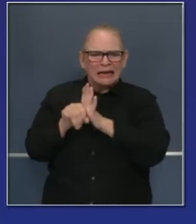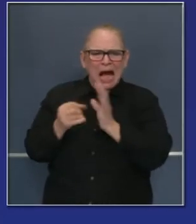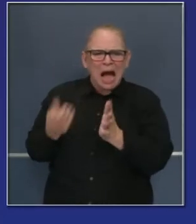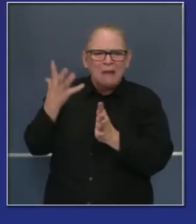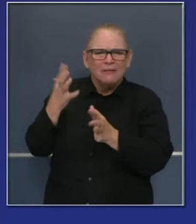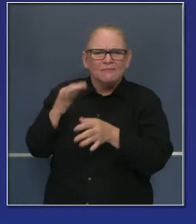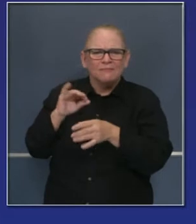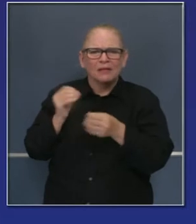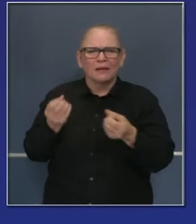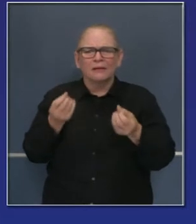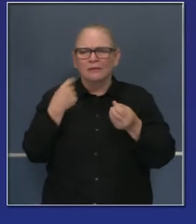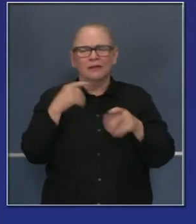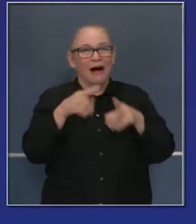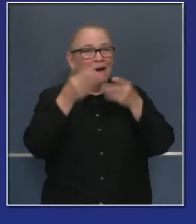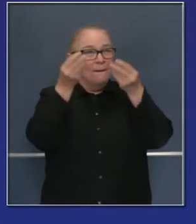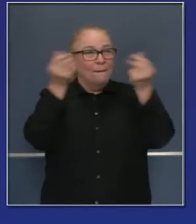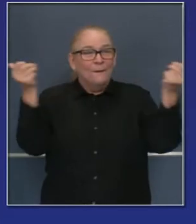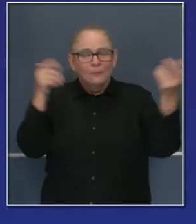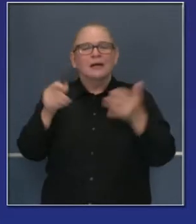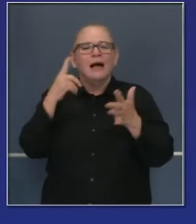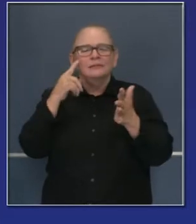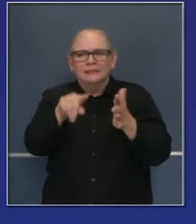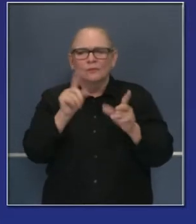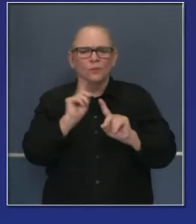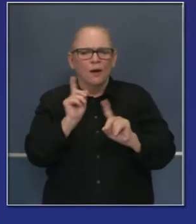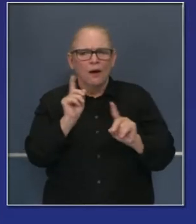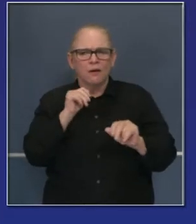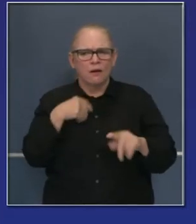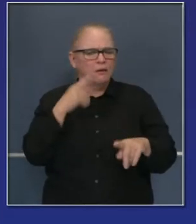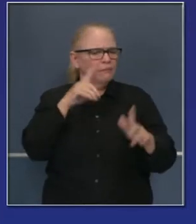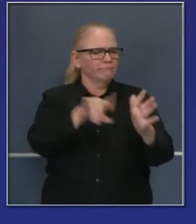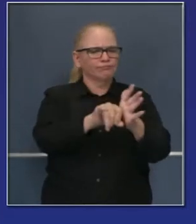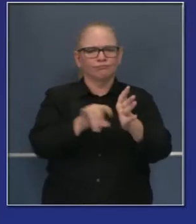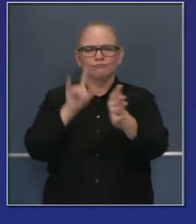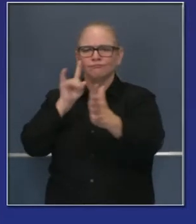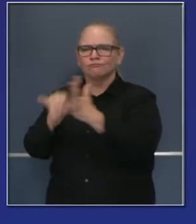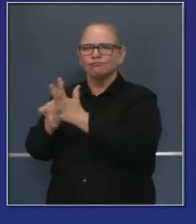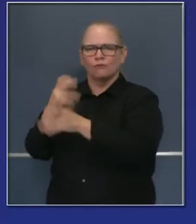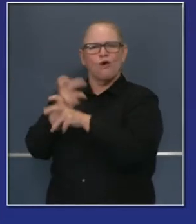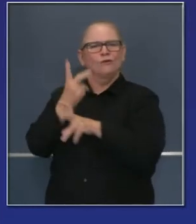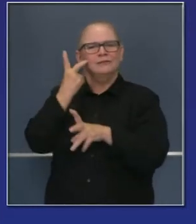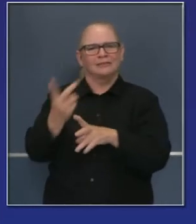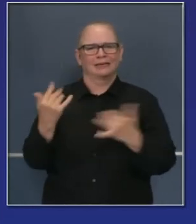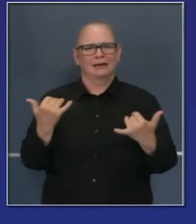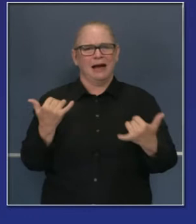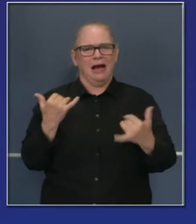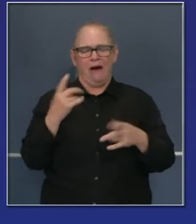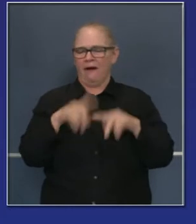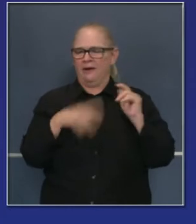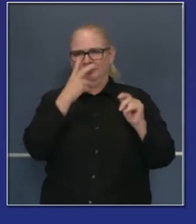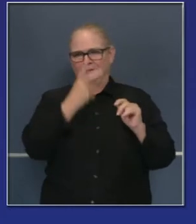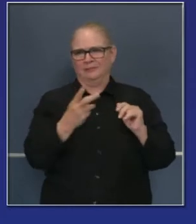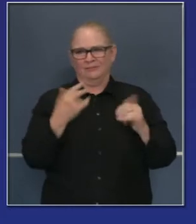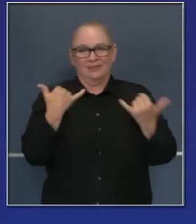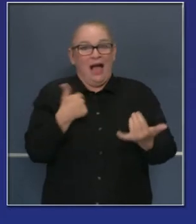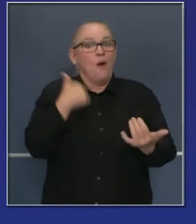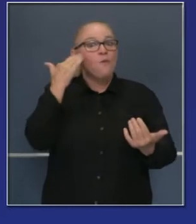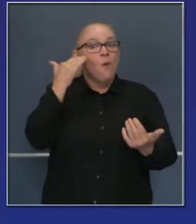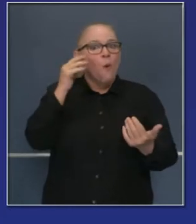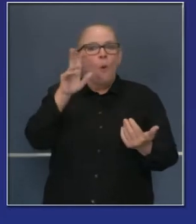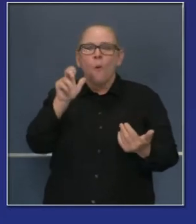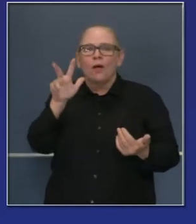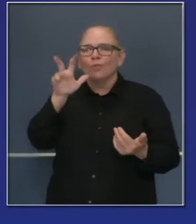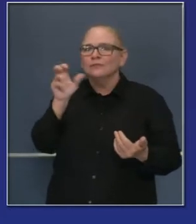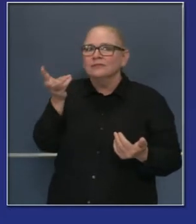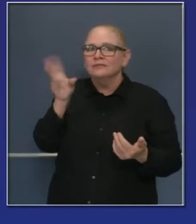Y tendremos más adelante la oportunidad de ir a partes más remotas del estado. Decimos que son 367 incendios conocidos basados